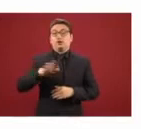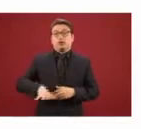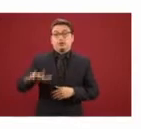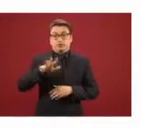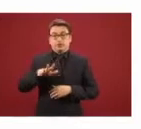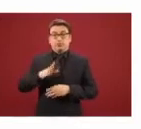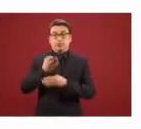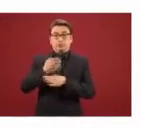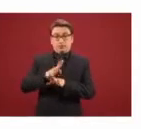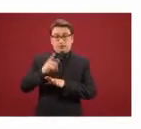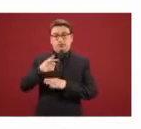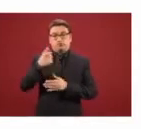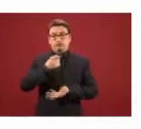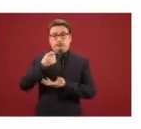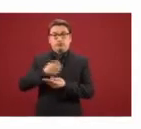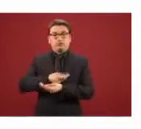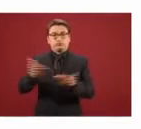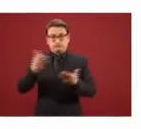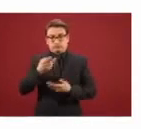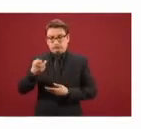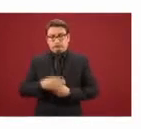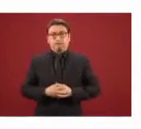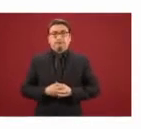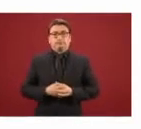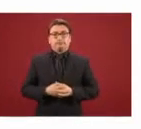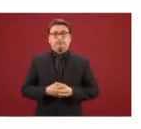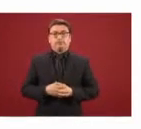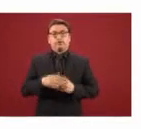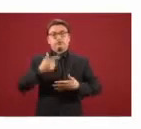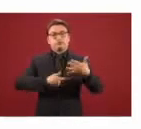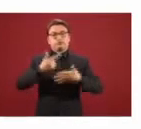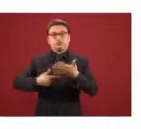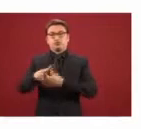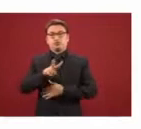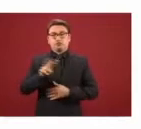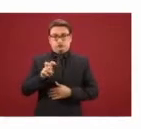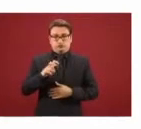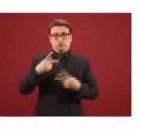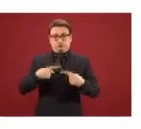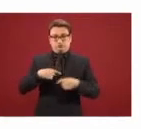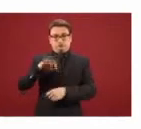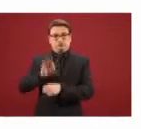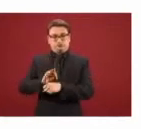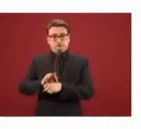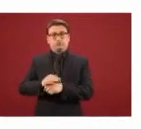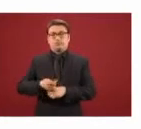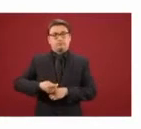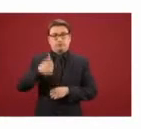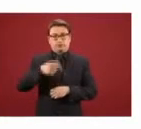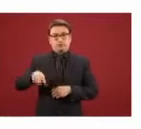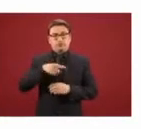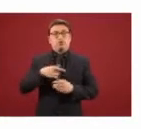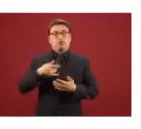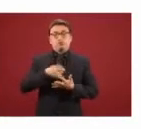encargado de llevar a cabo la dispersión de recursos y el registro de los primeros 200 beneficiarios de Sembrando